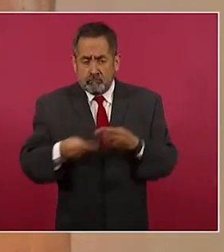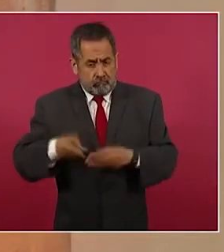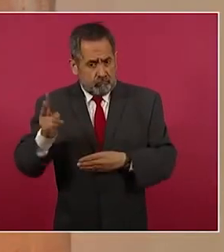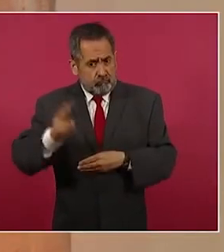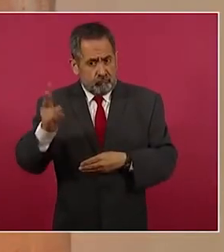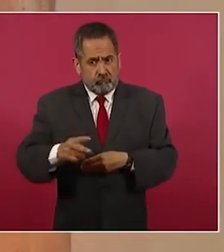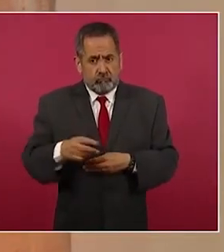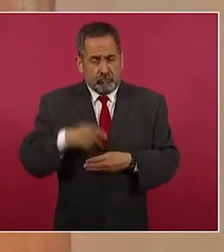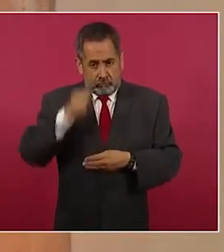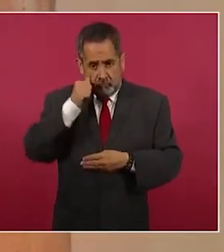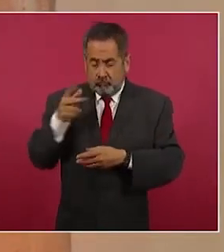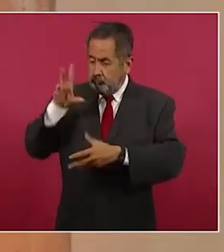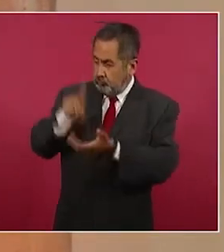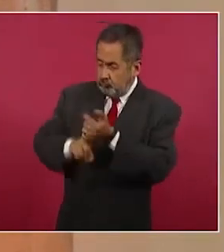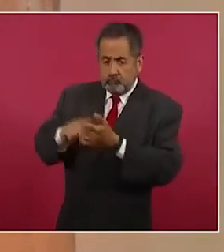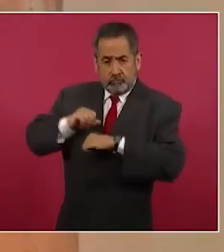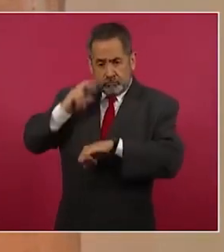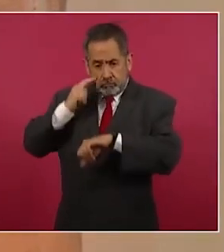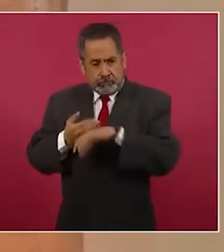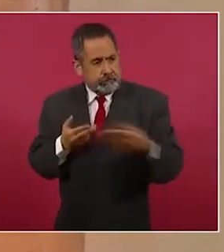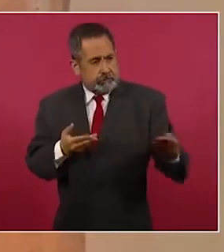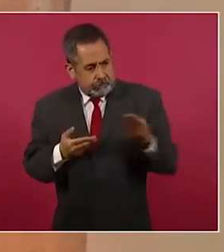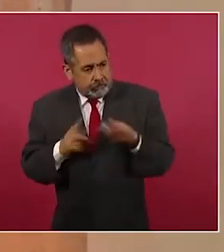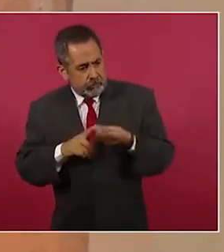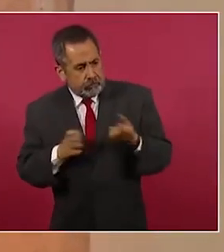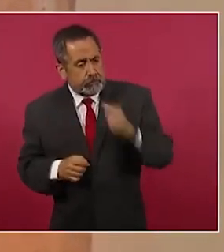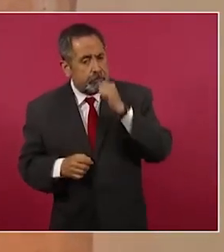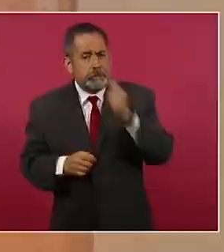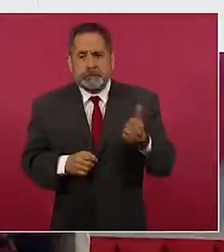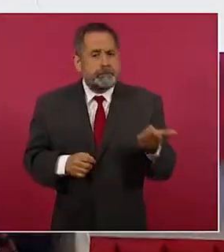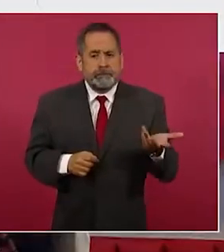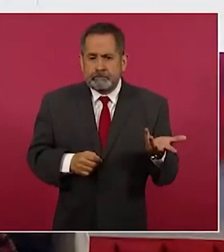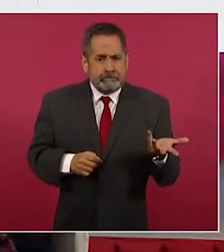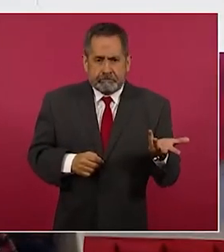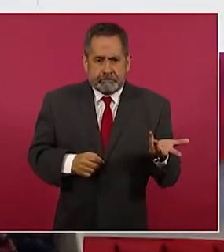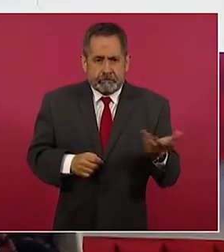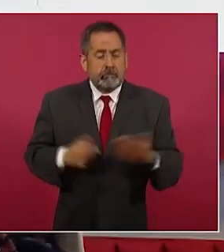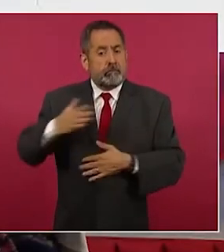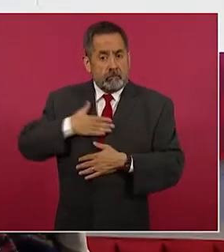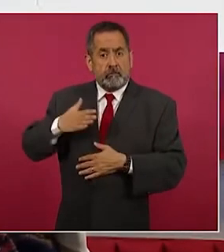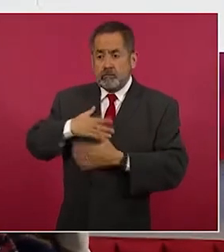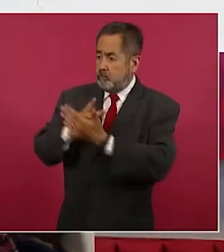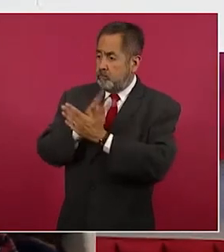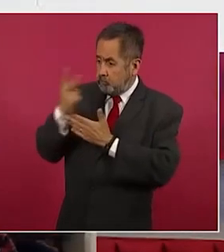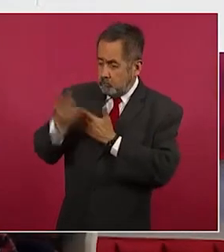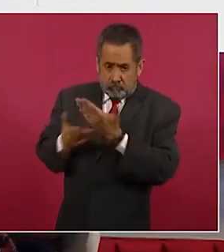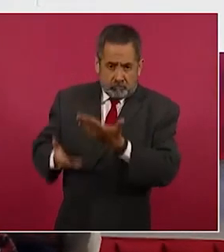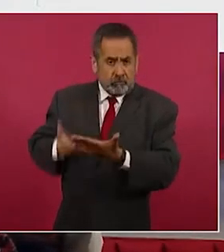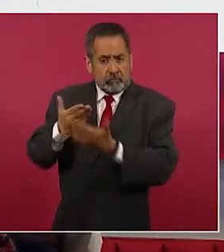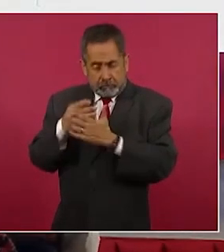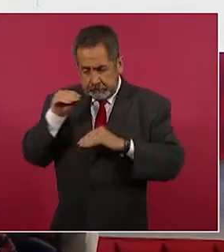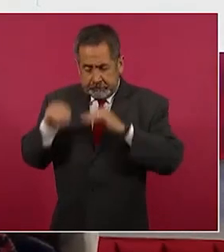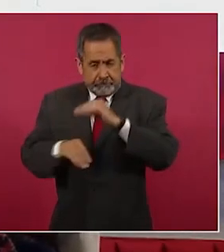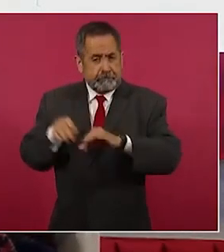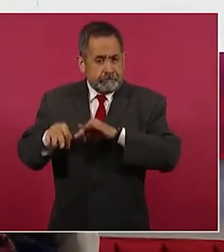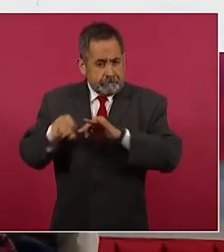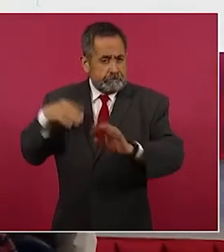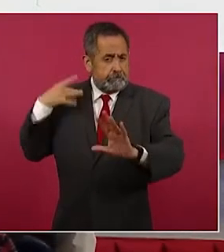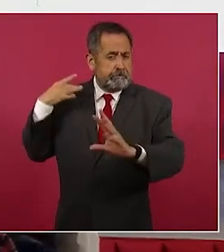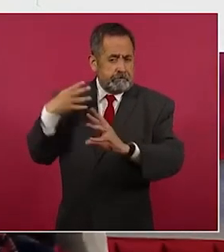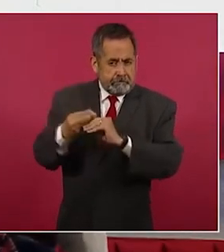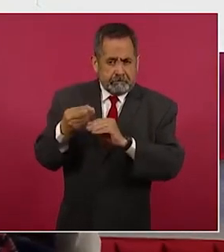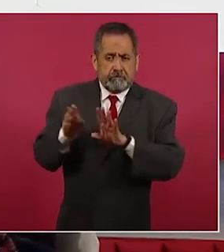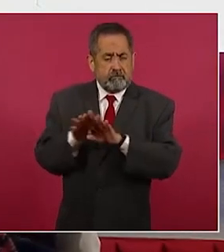realidad, porque nosotros estamos dentro de la Secretaría de Medio Ambiente, pero nosotros que tenemos un proyecto que se viene trabajando de una manera